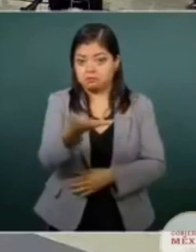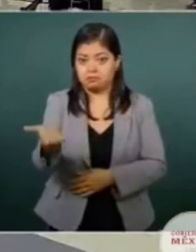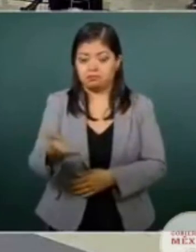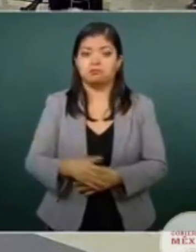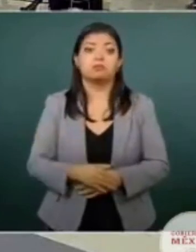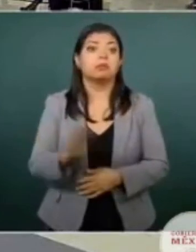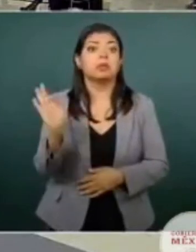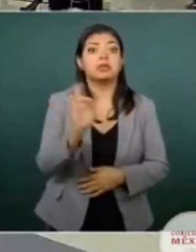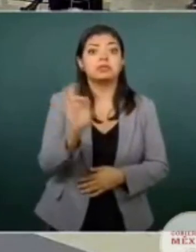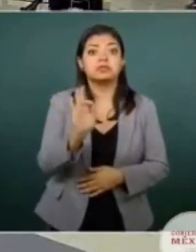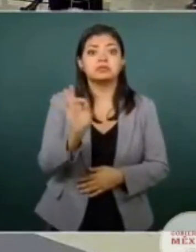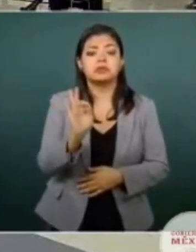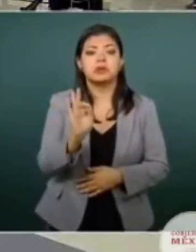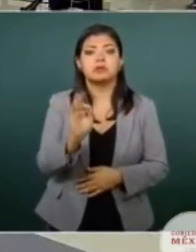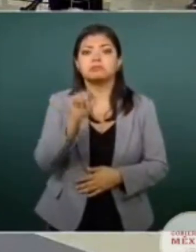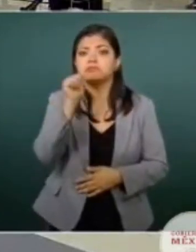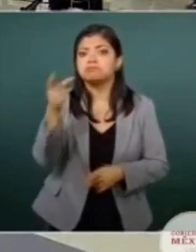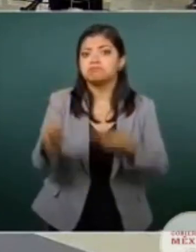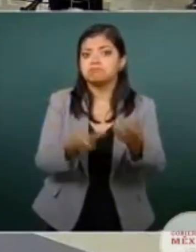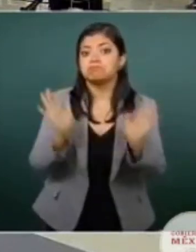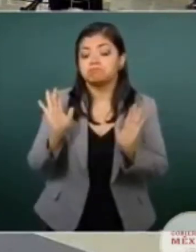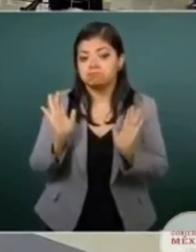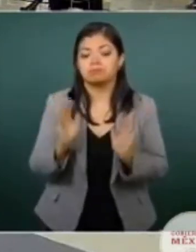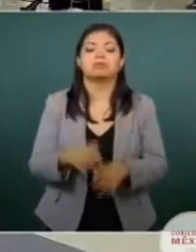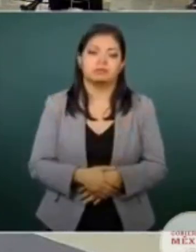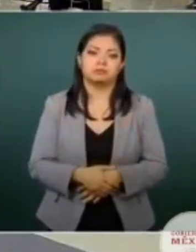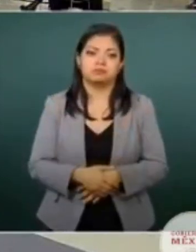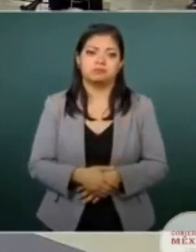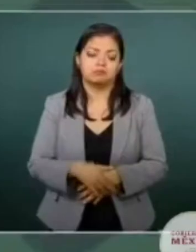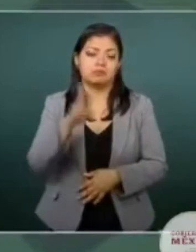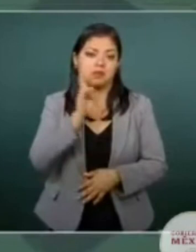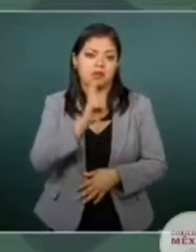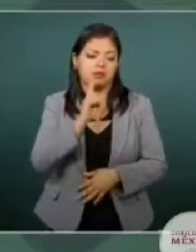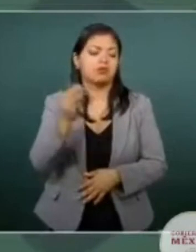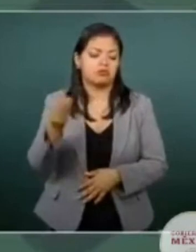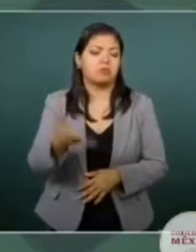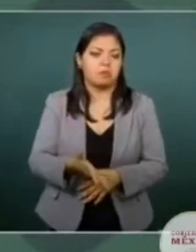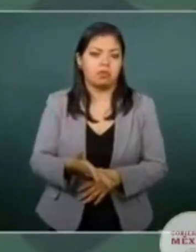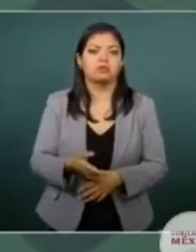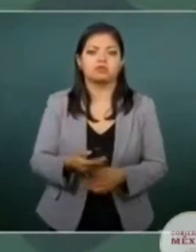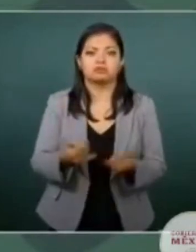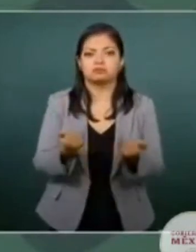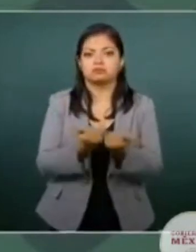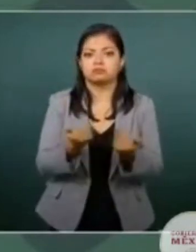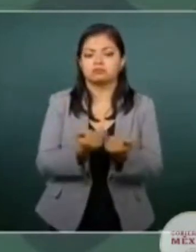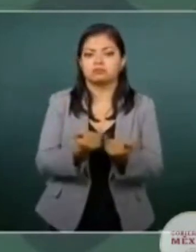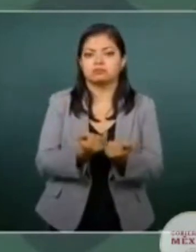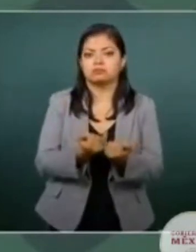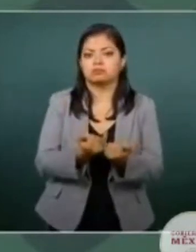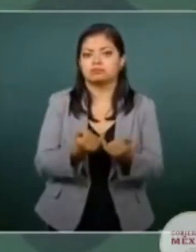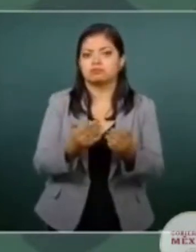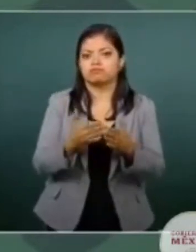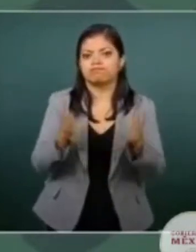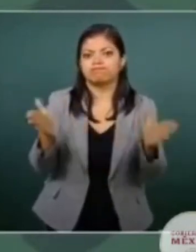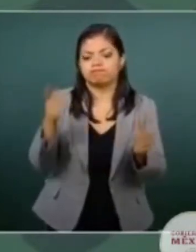lo mejor no hace falta, pero bueno, de todas maneras se abre